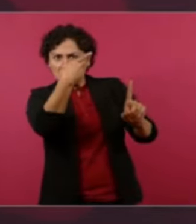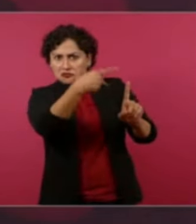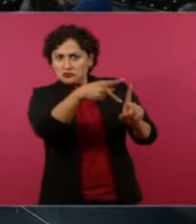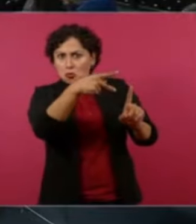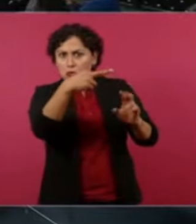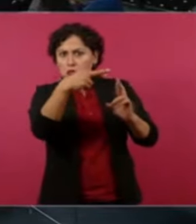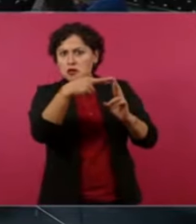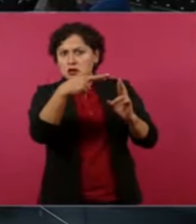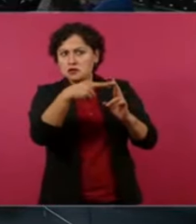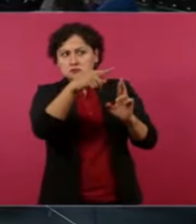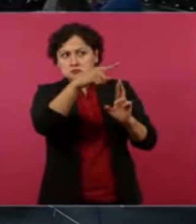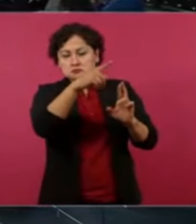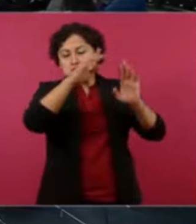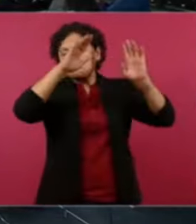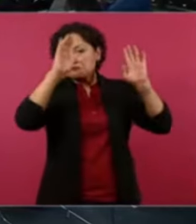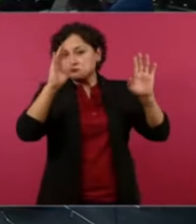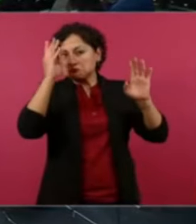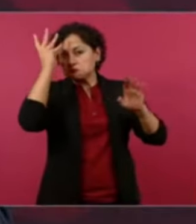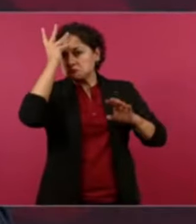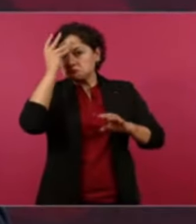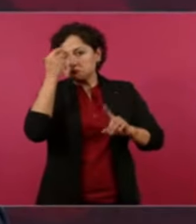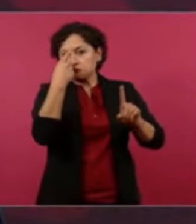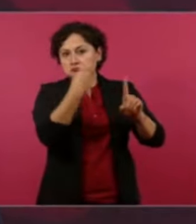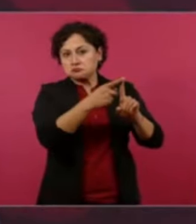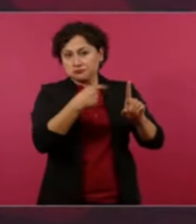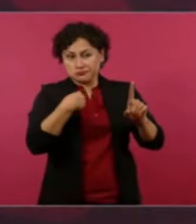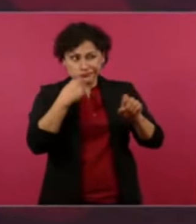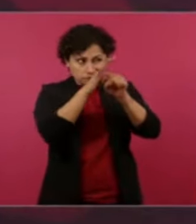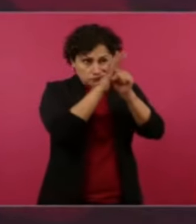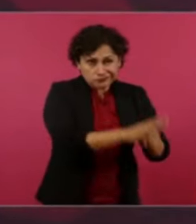no no de ninguna manera somos libres